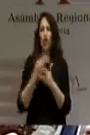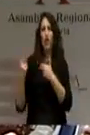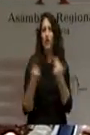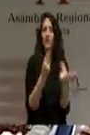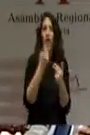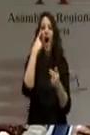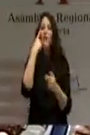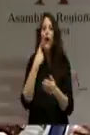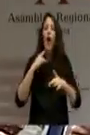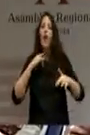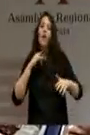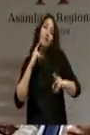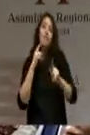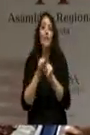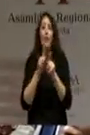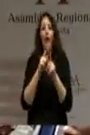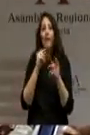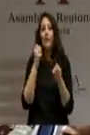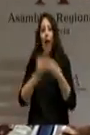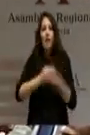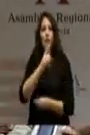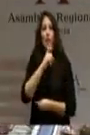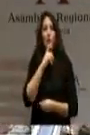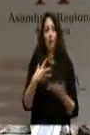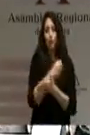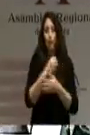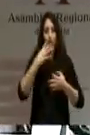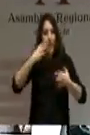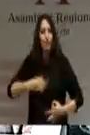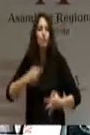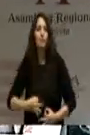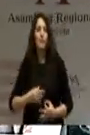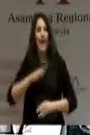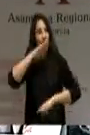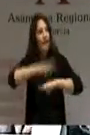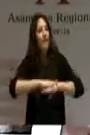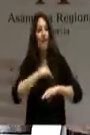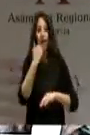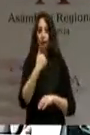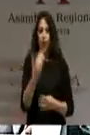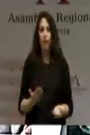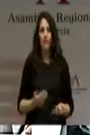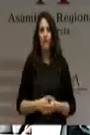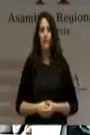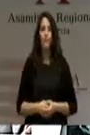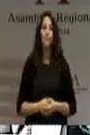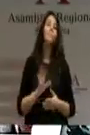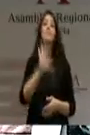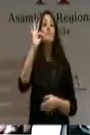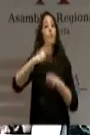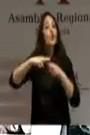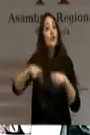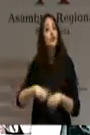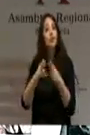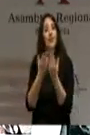materia. Todo para ser creíble, todo para ser coherente. Además, le quiero recordar que las políticas sociales tienen